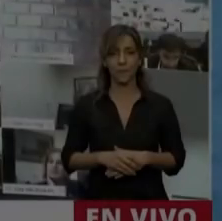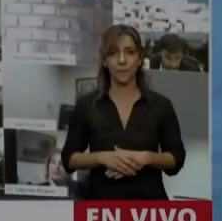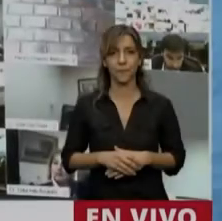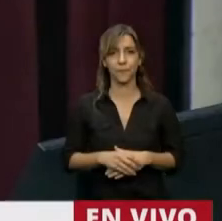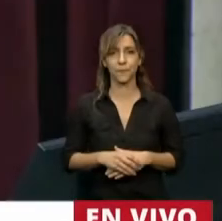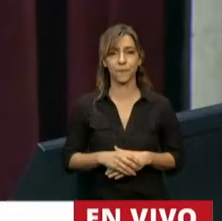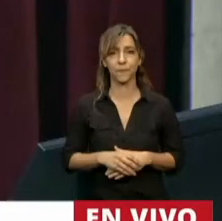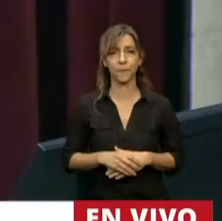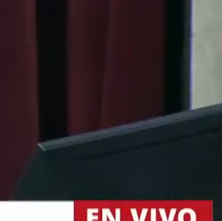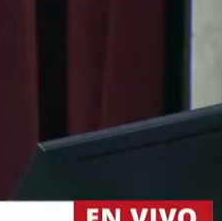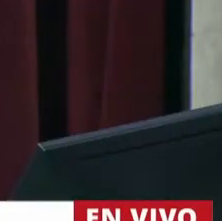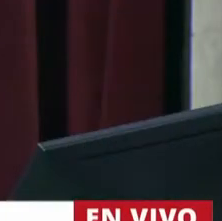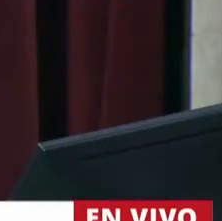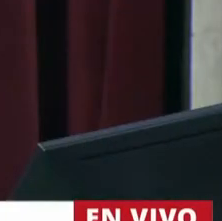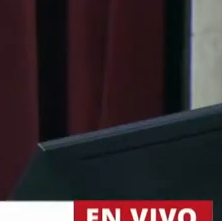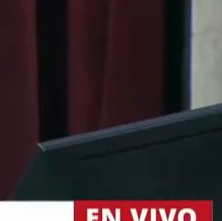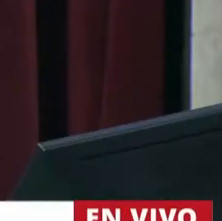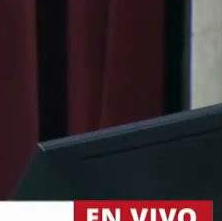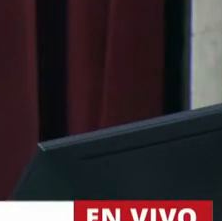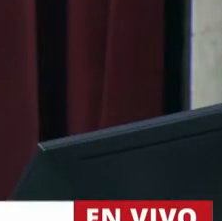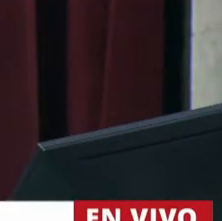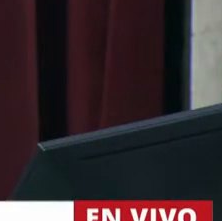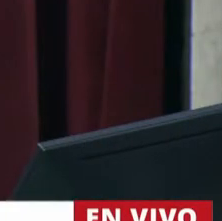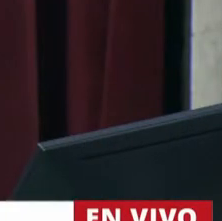Tiene la palabra el diputado Miguel Ángel Base.